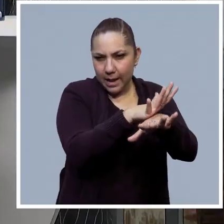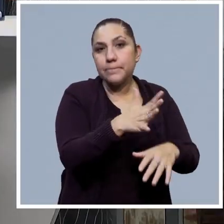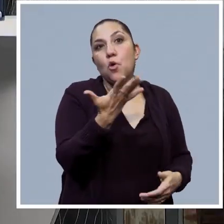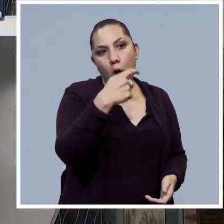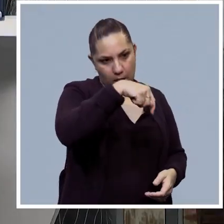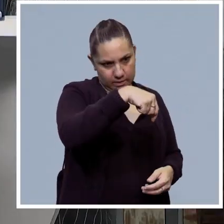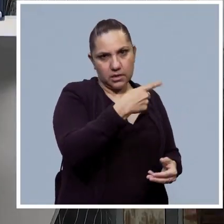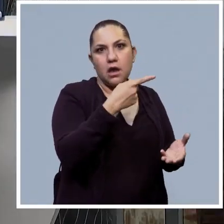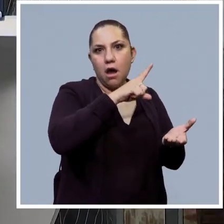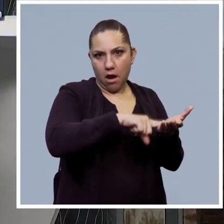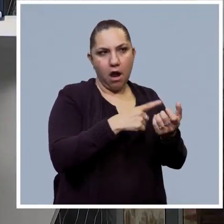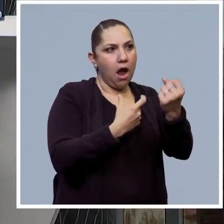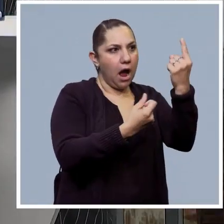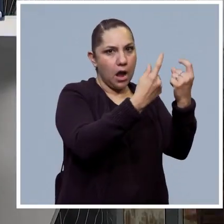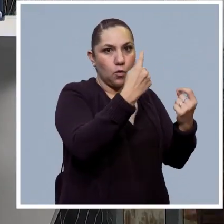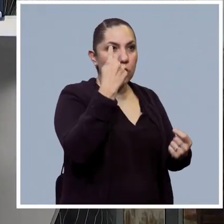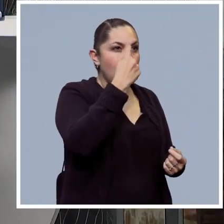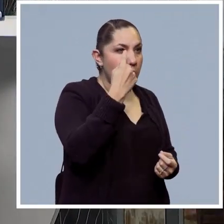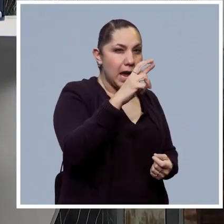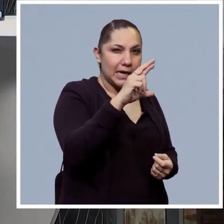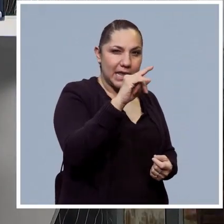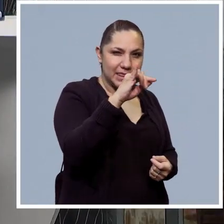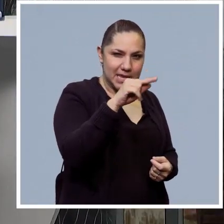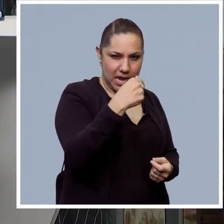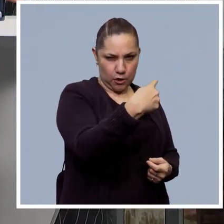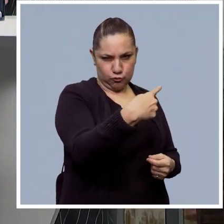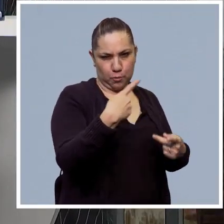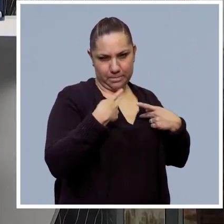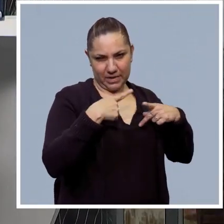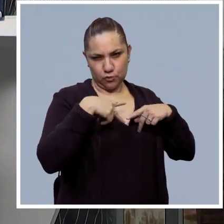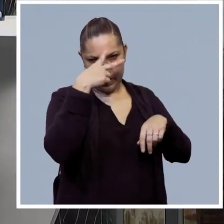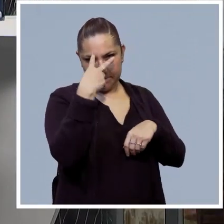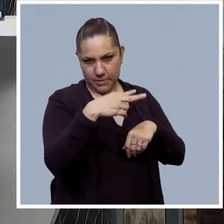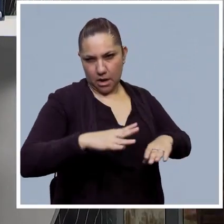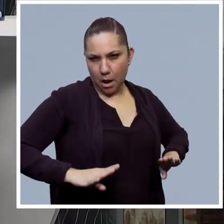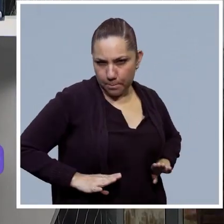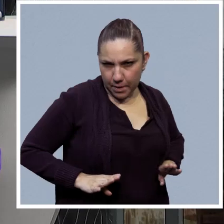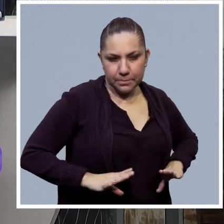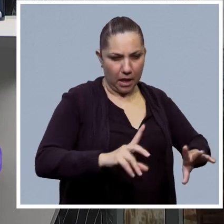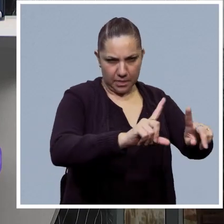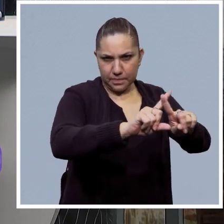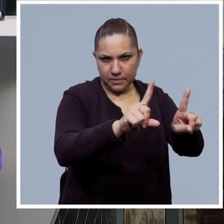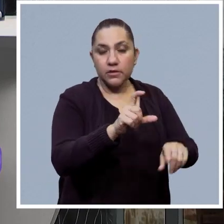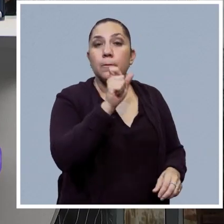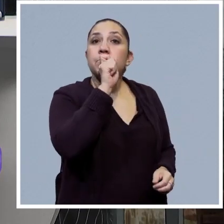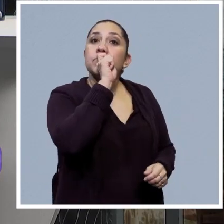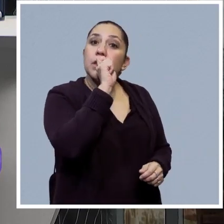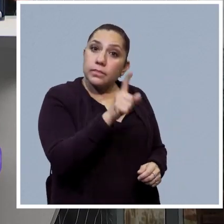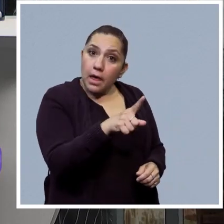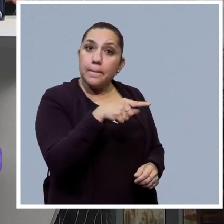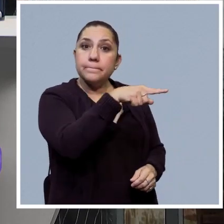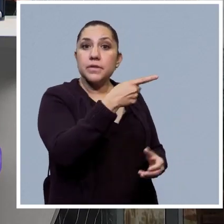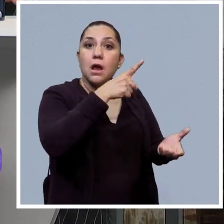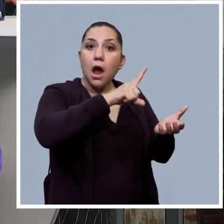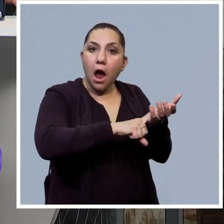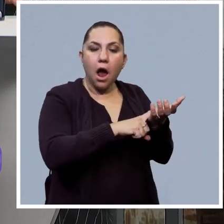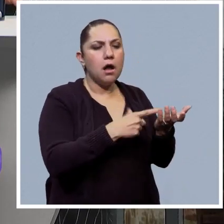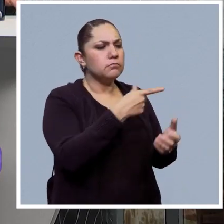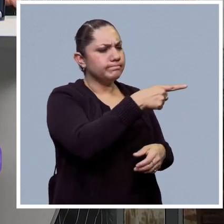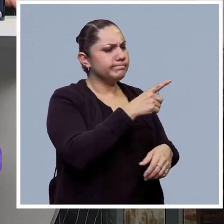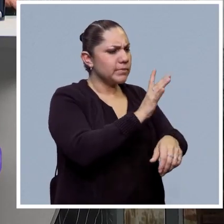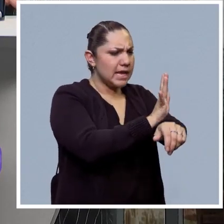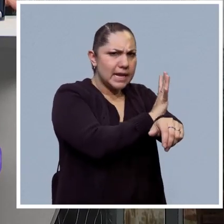ciertas alteraciones de retina en población mexicana. También ya está implementado la toma de datos de cierto tipo de expedientes